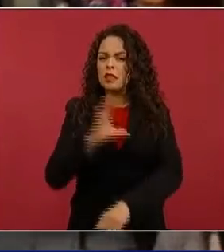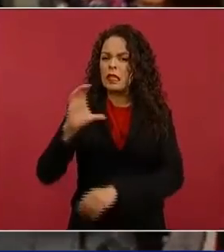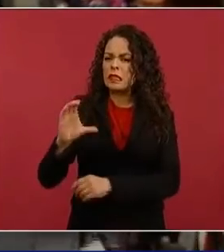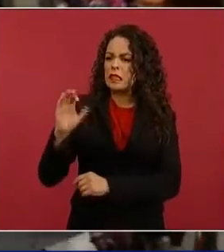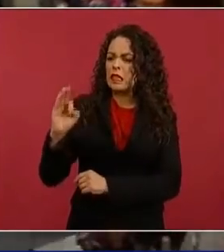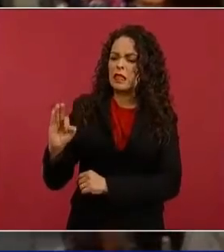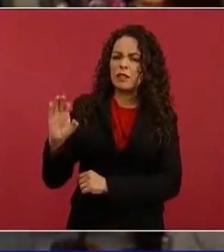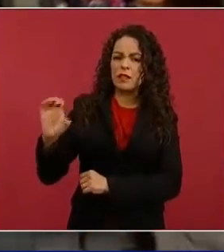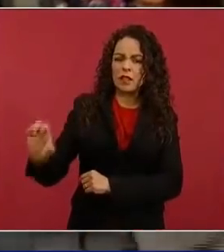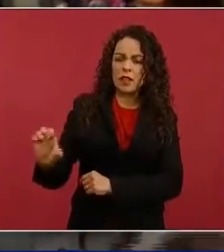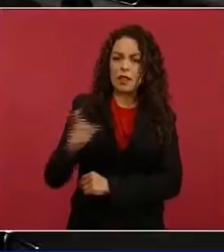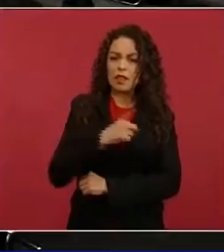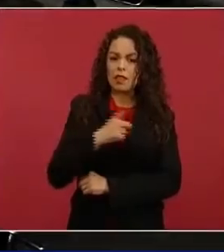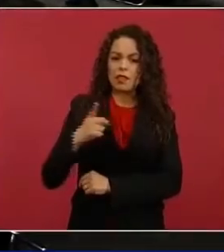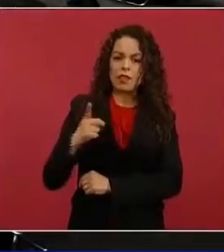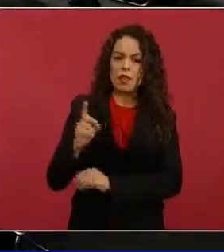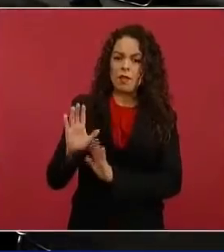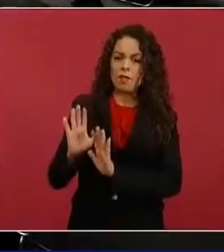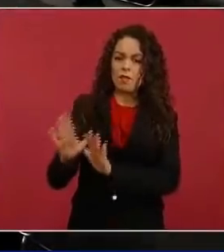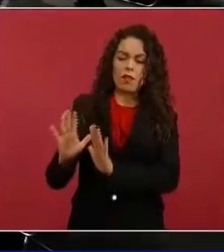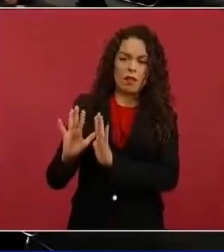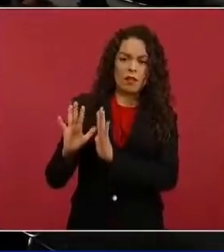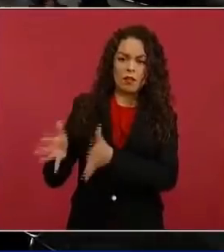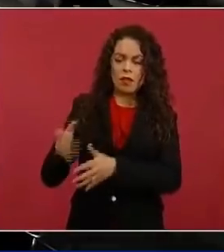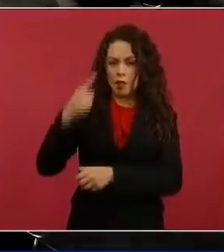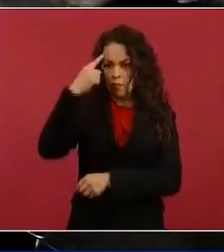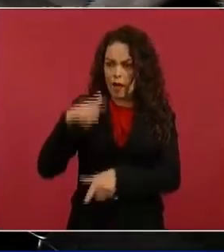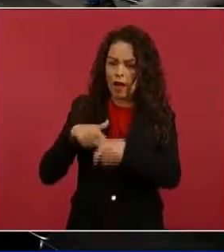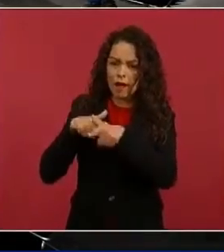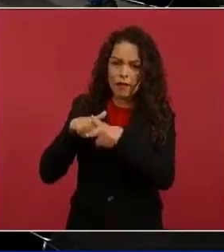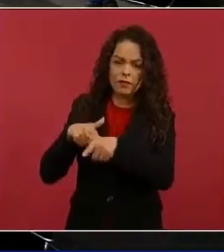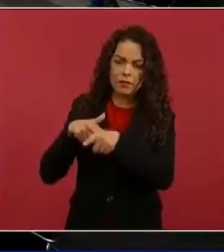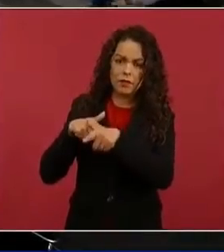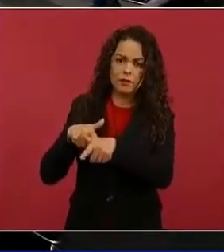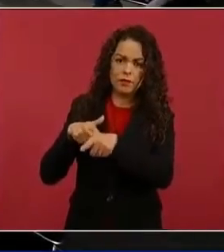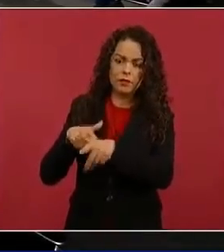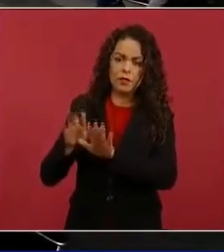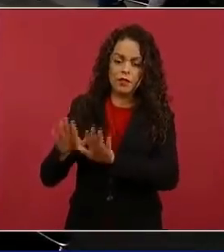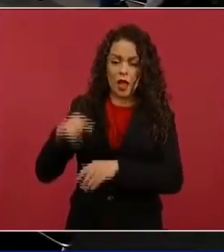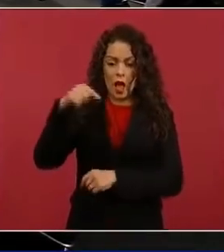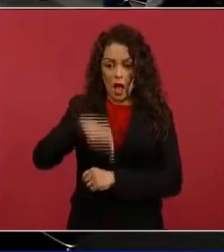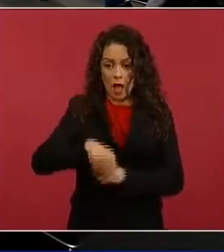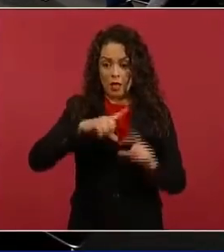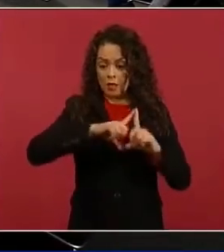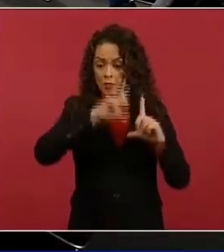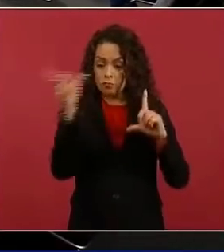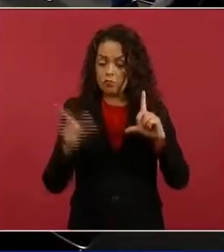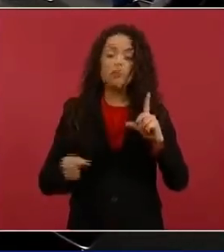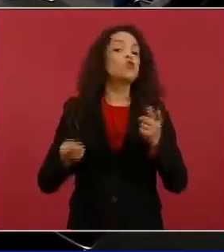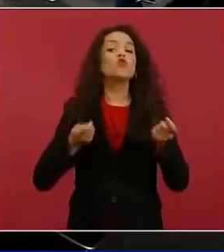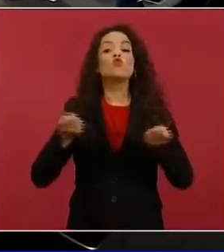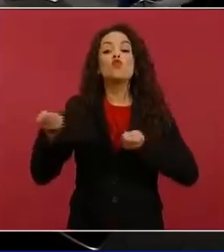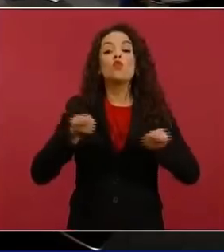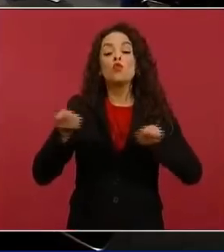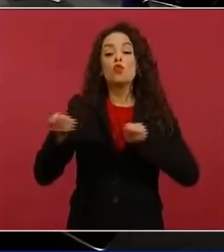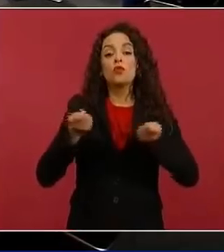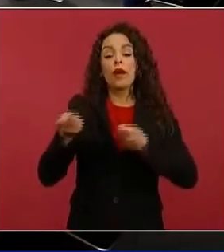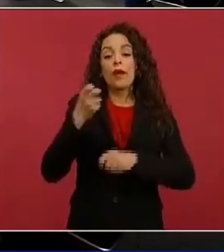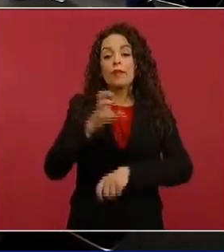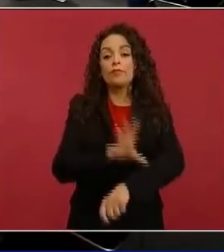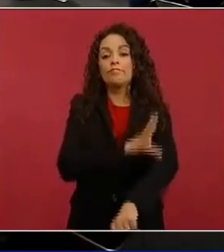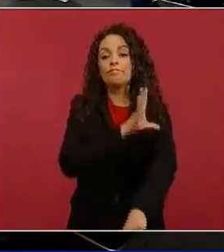permanecer como una empresa productiva, la nación mantiene el control del sistema eléctrico que podría adquirir